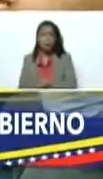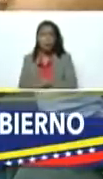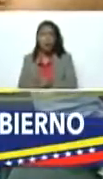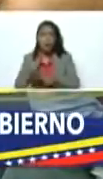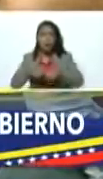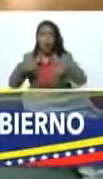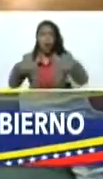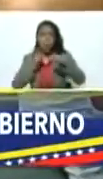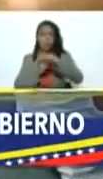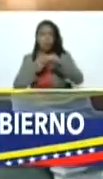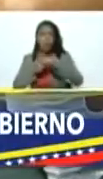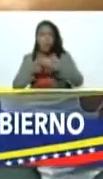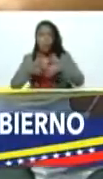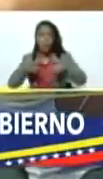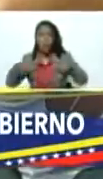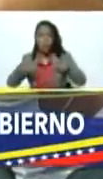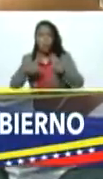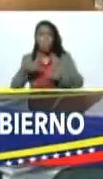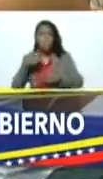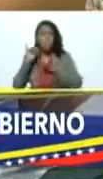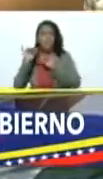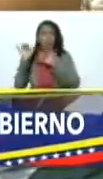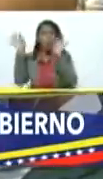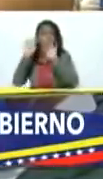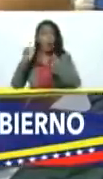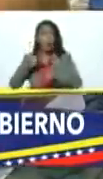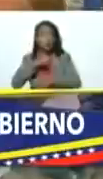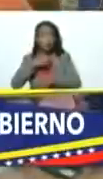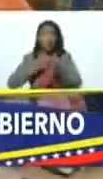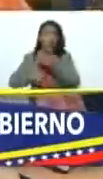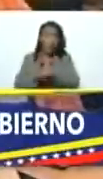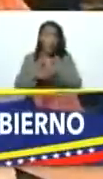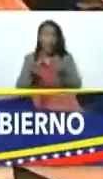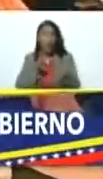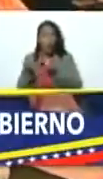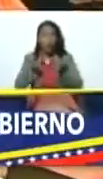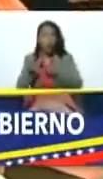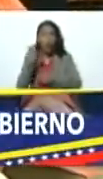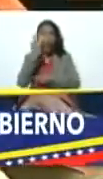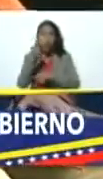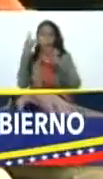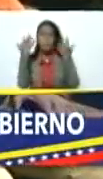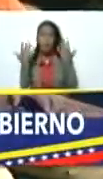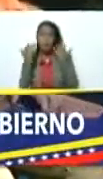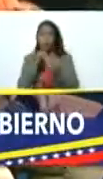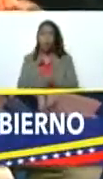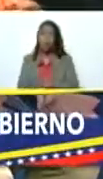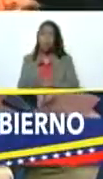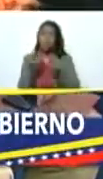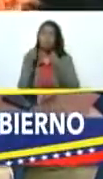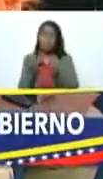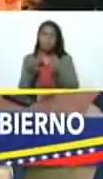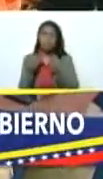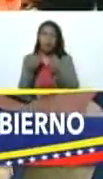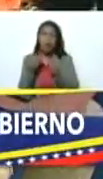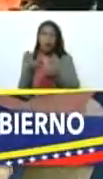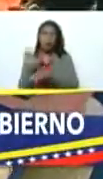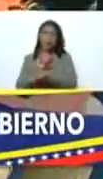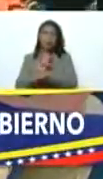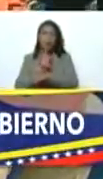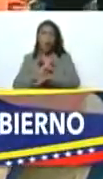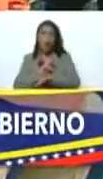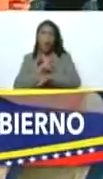incrementarlo en la misma medida que vamos mira manejando las dos manos para acelerar el